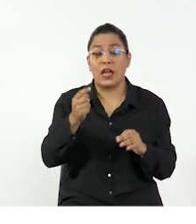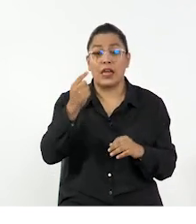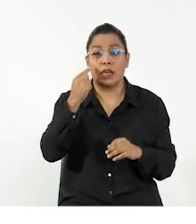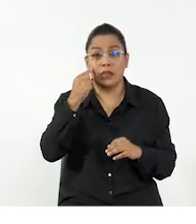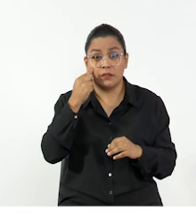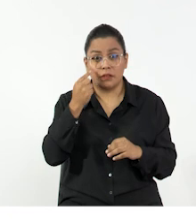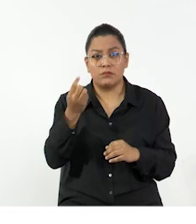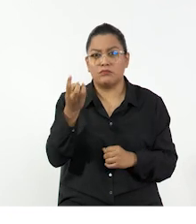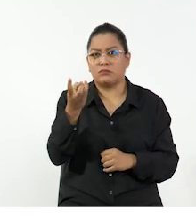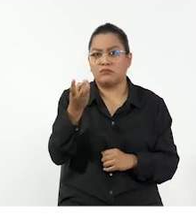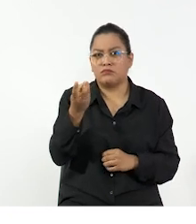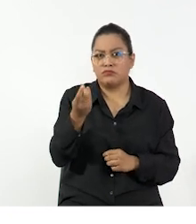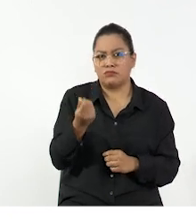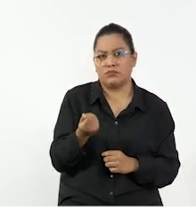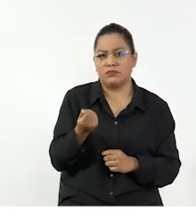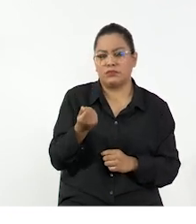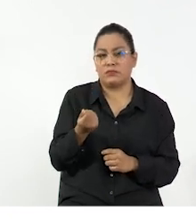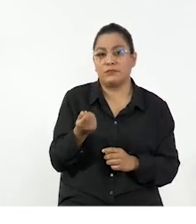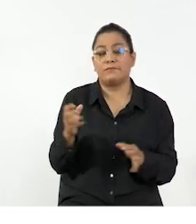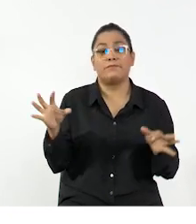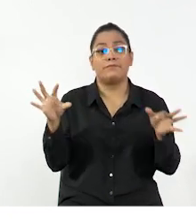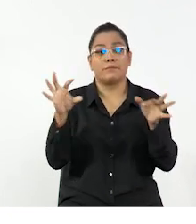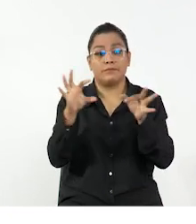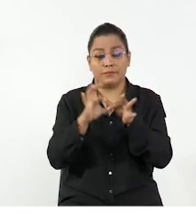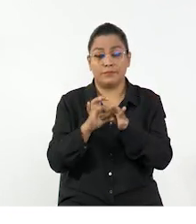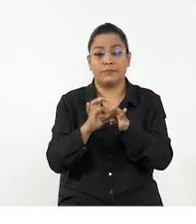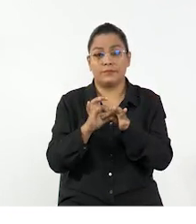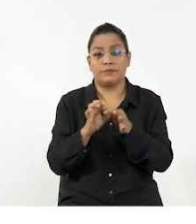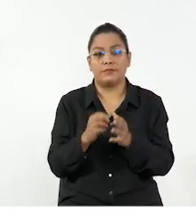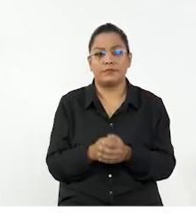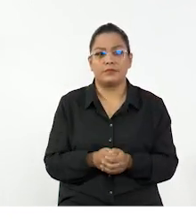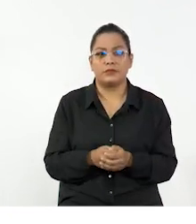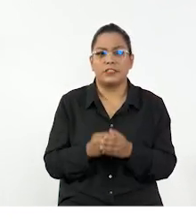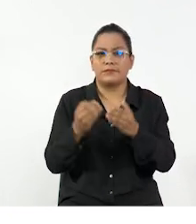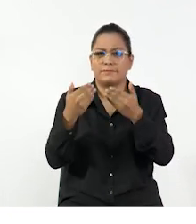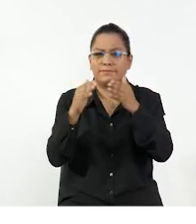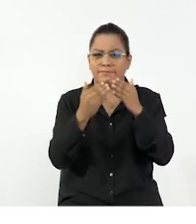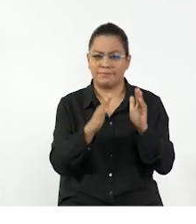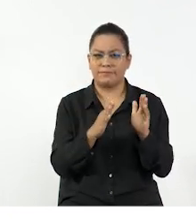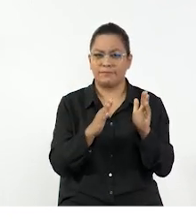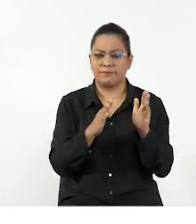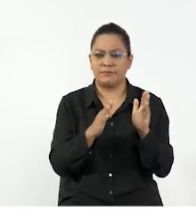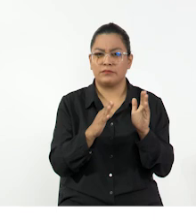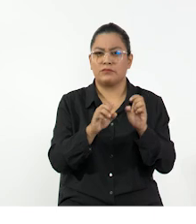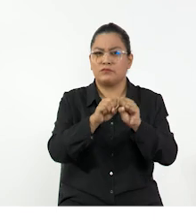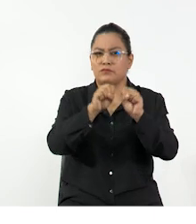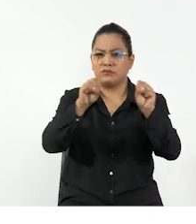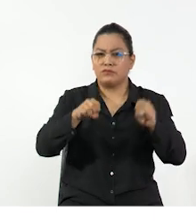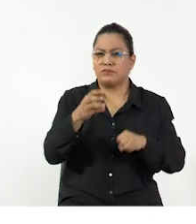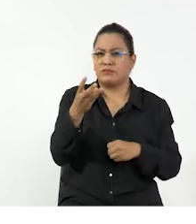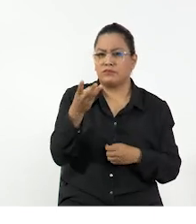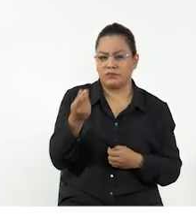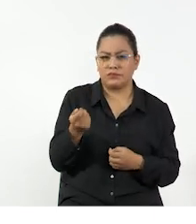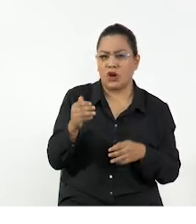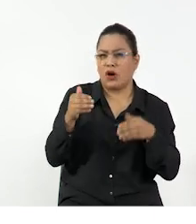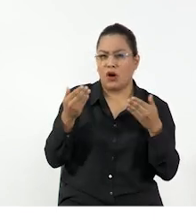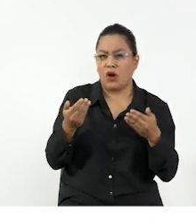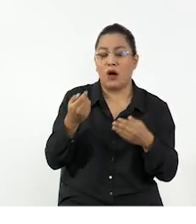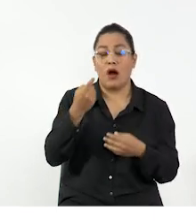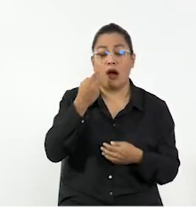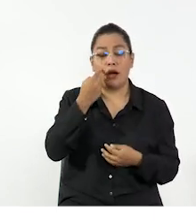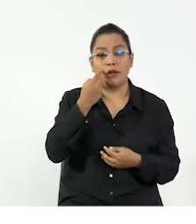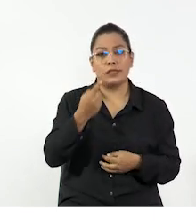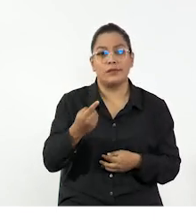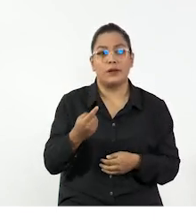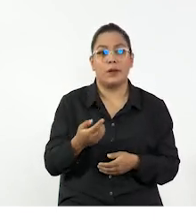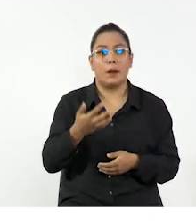encontramos en ellas las unidades físicas relacionadas directamente con estas magnitudes? ¿Cómo diferenciamos entre las unidades de